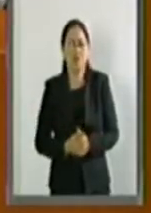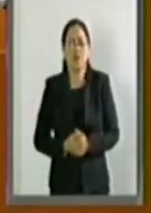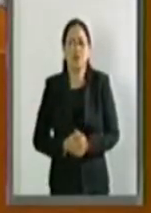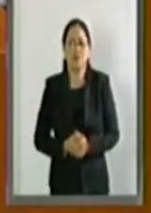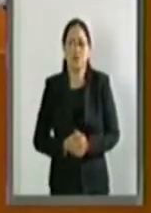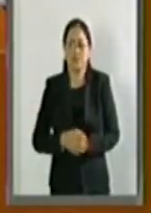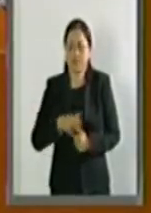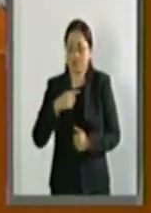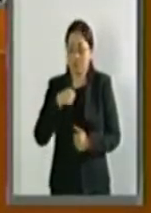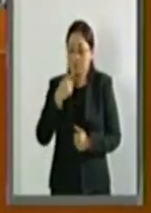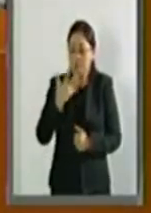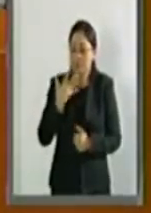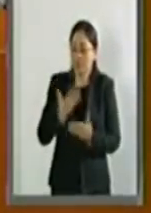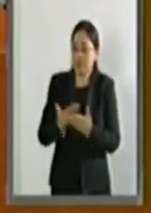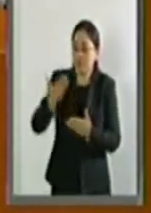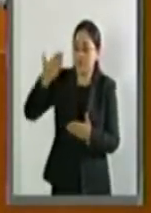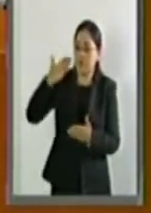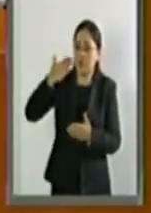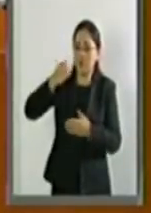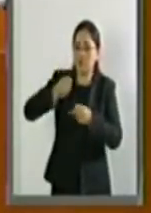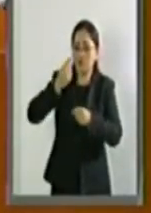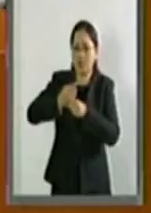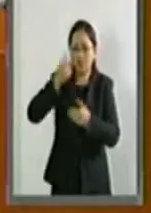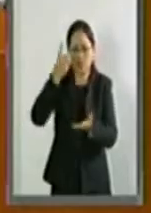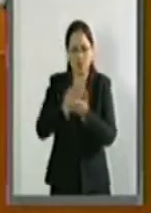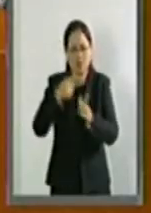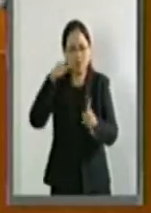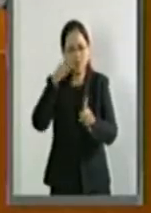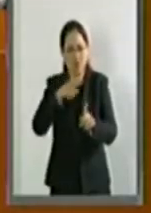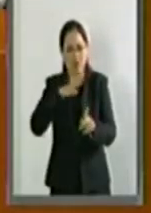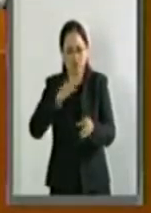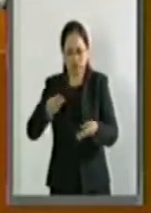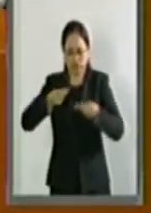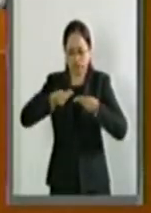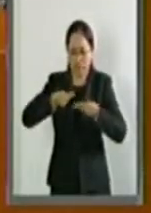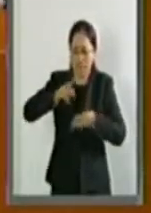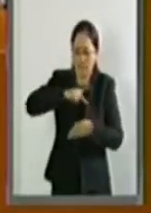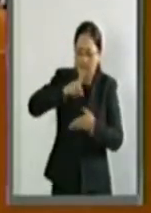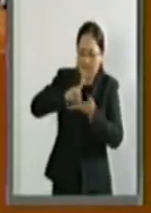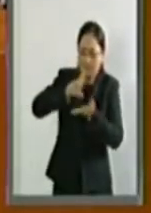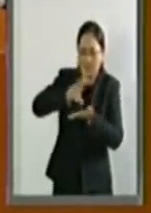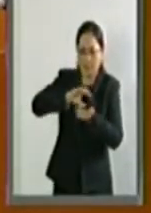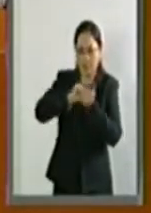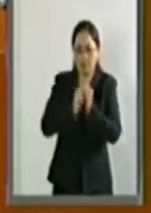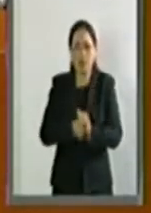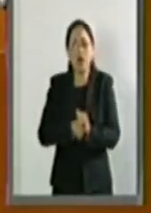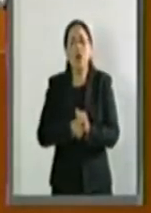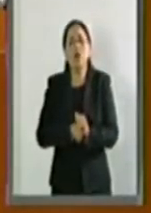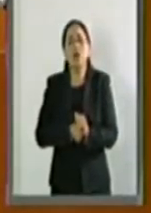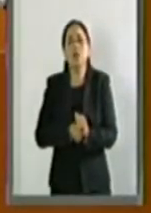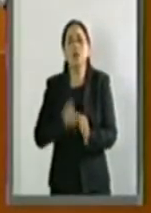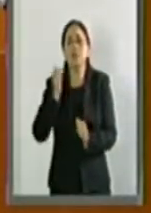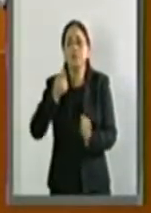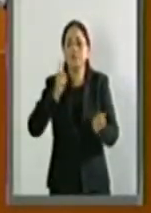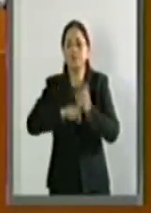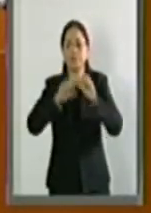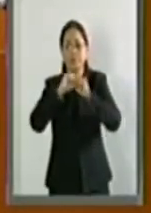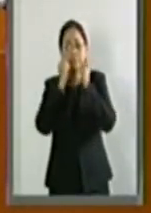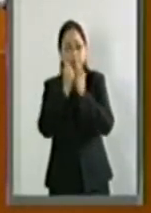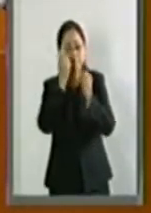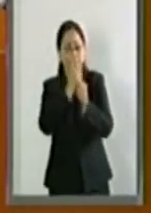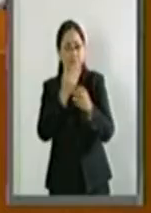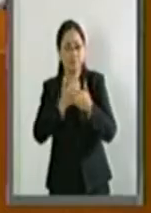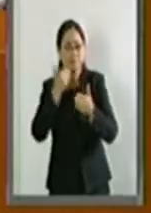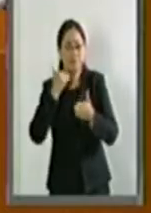he tenido la oportunidad hace muchos años, no solo desde que adquirí mi discapacidad, sino desde la sociedad civil, desde el